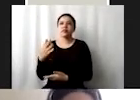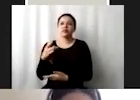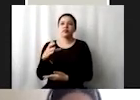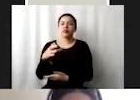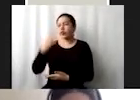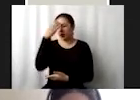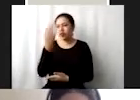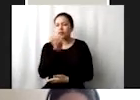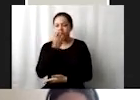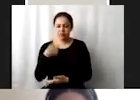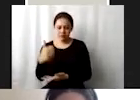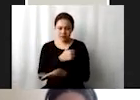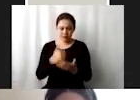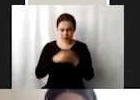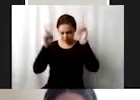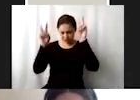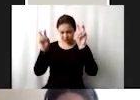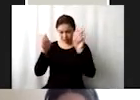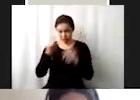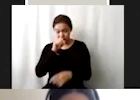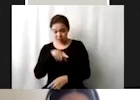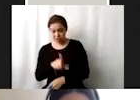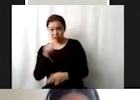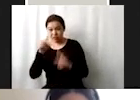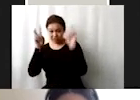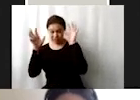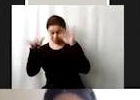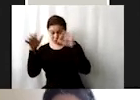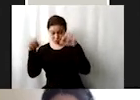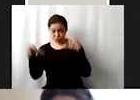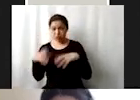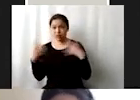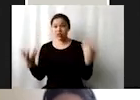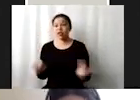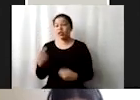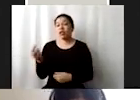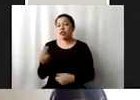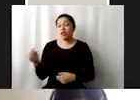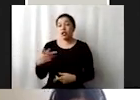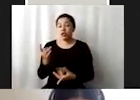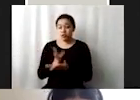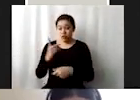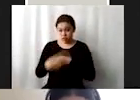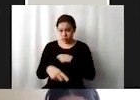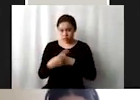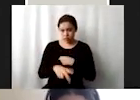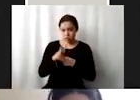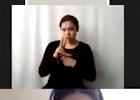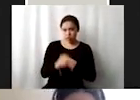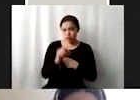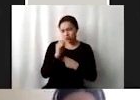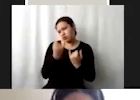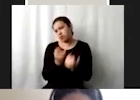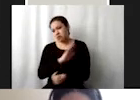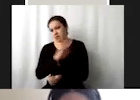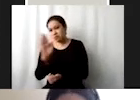también con el tema de las lluvias o sea todo esto requiere y causa no solo daños en algunos casos causa muertes